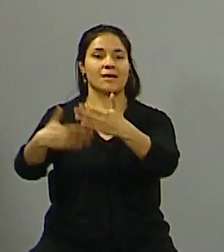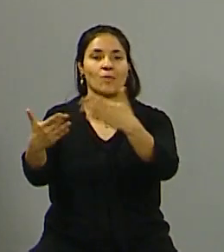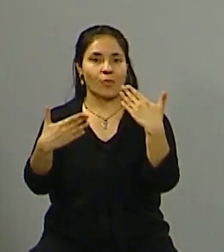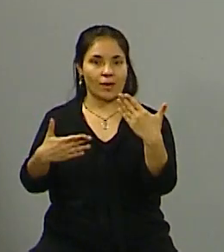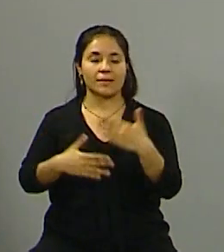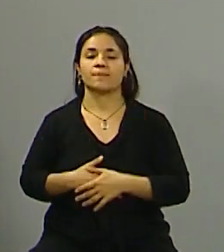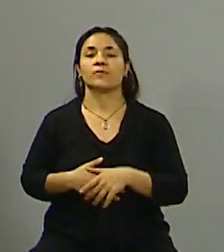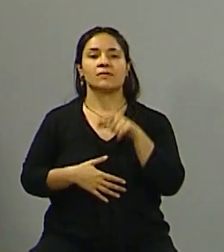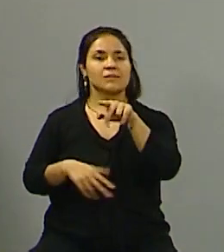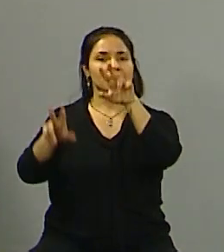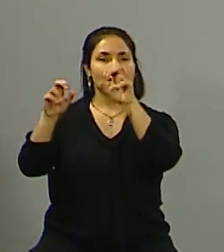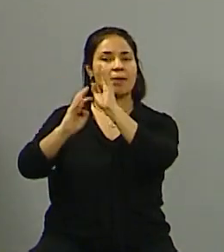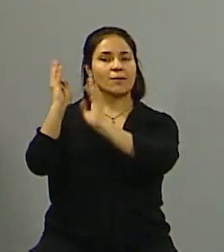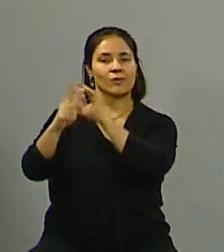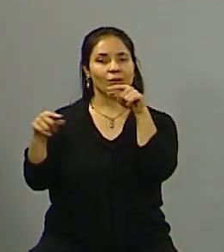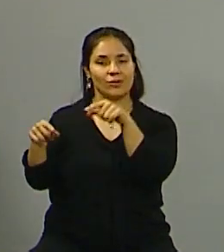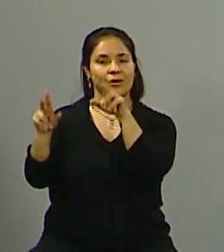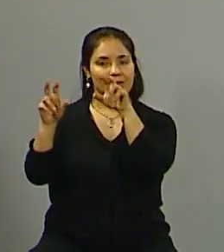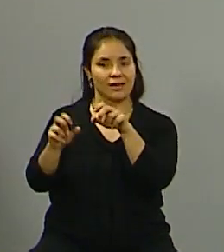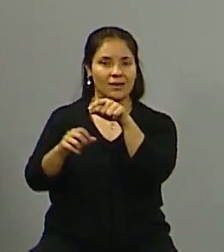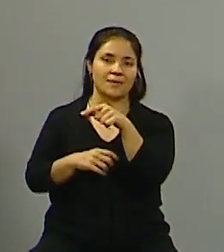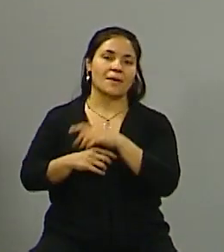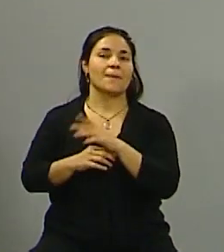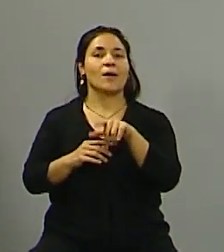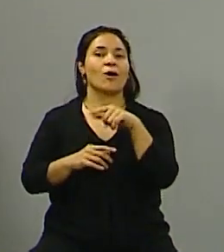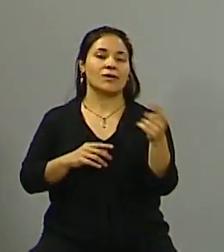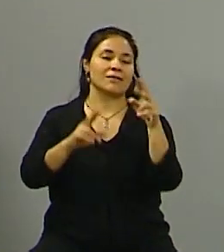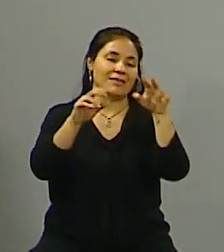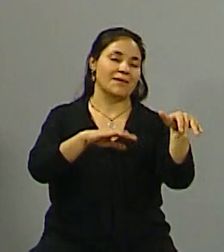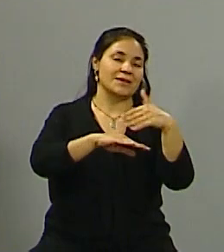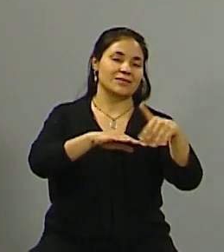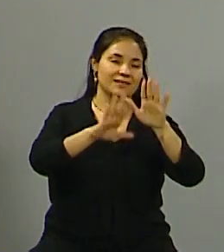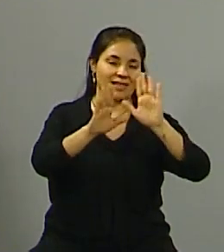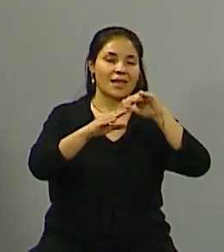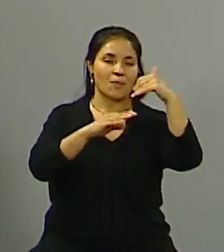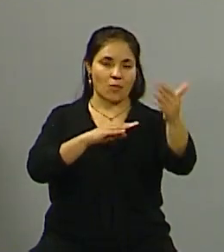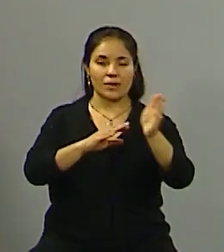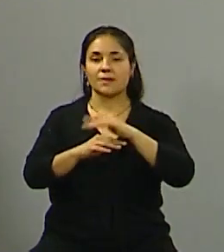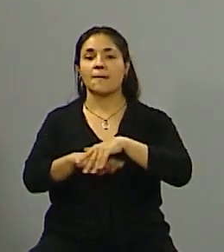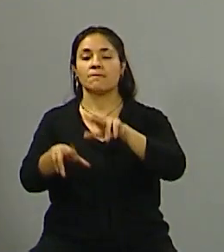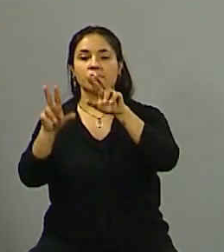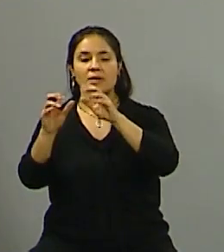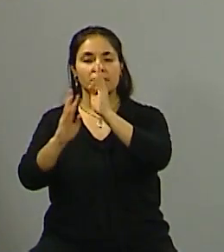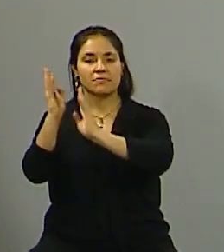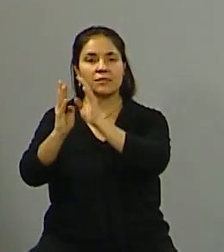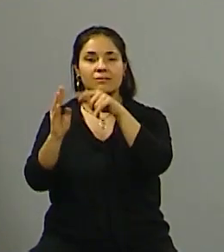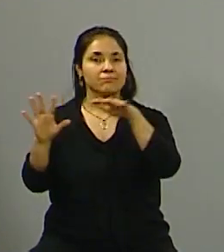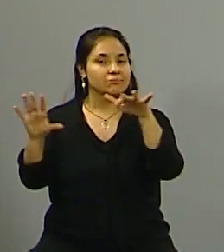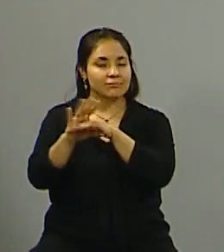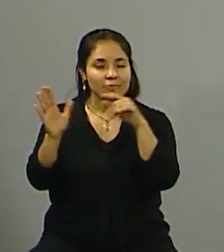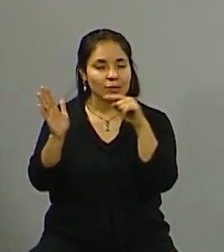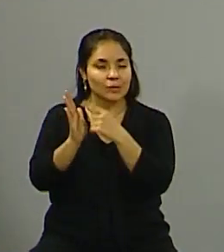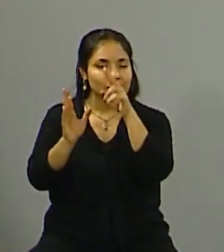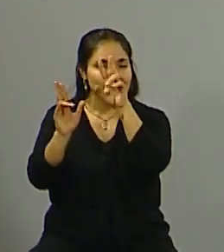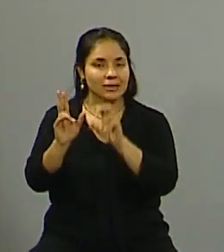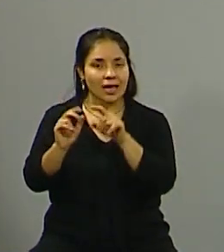productiva, me voy a ir por ahí porque ya nos vamos a meter un poco con lo que es la parte más urbana de las Heras, pero me parece que diste la tecla en esto de